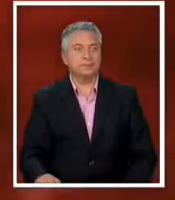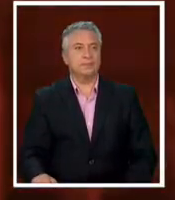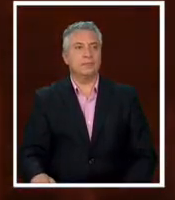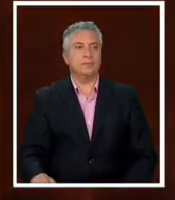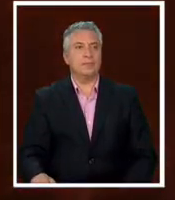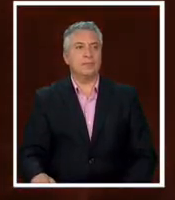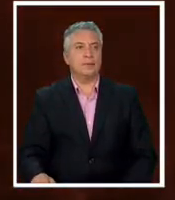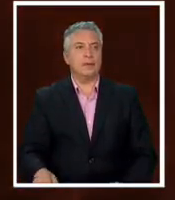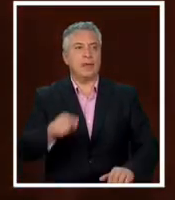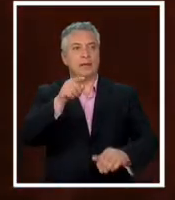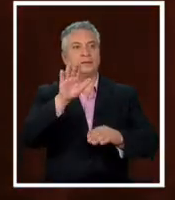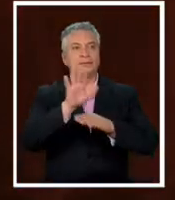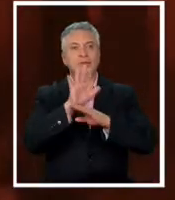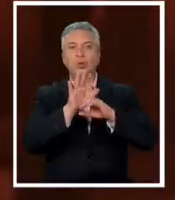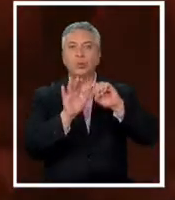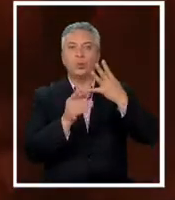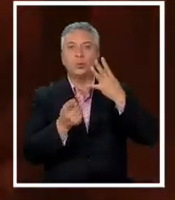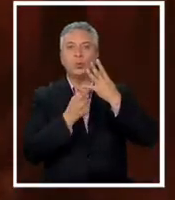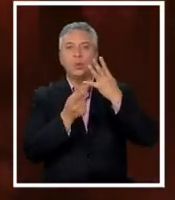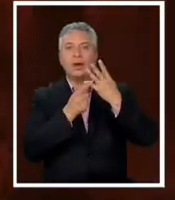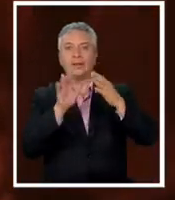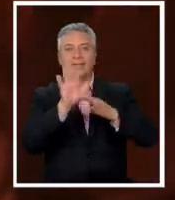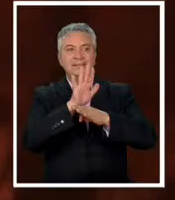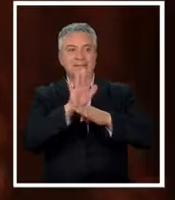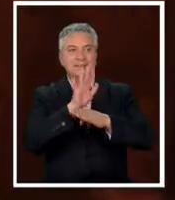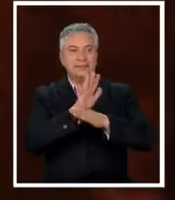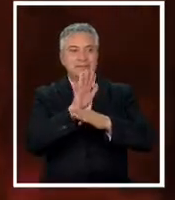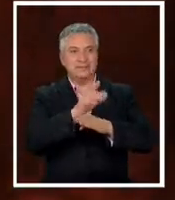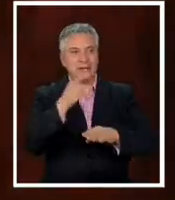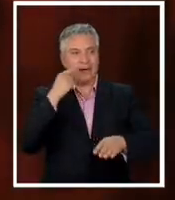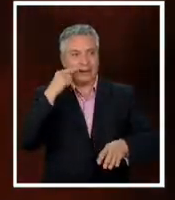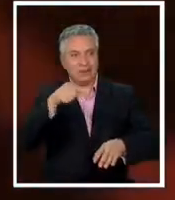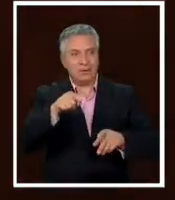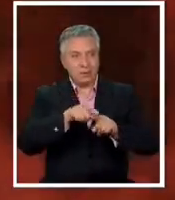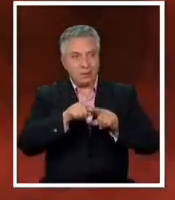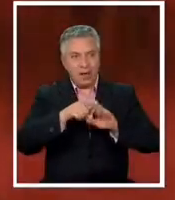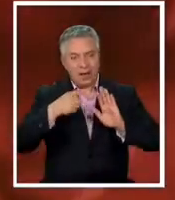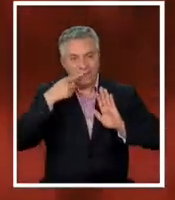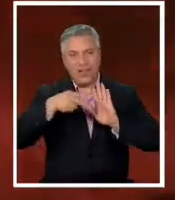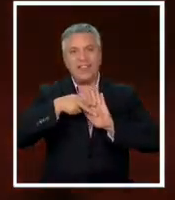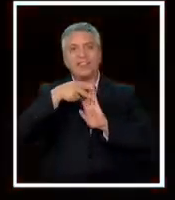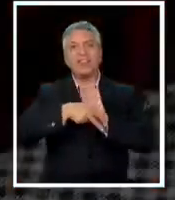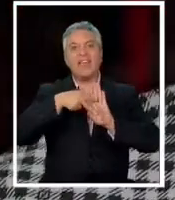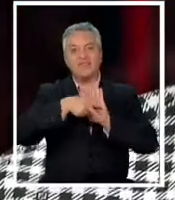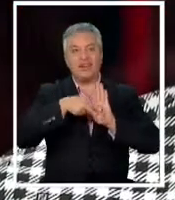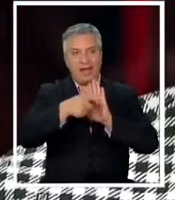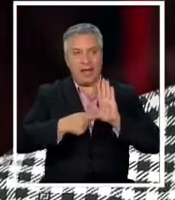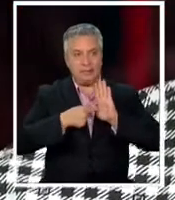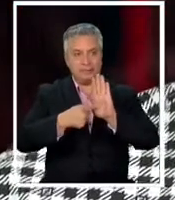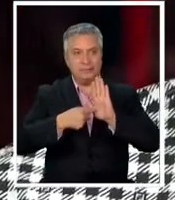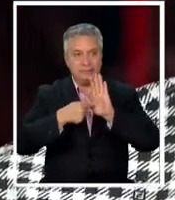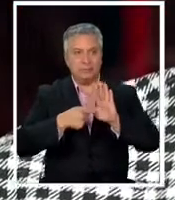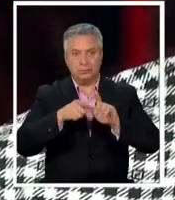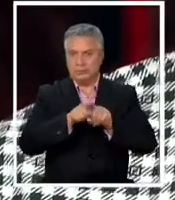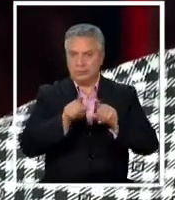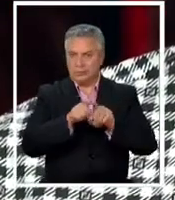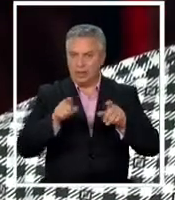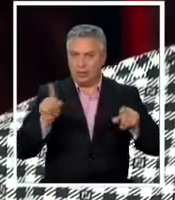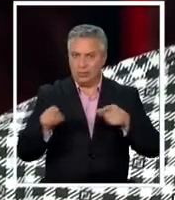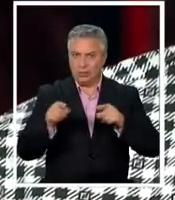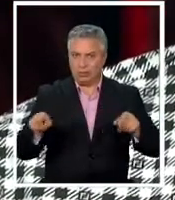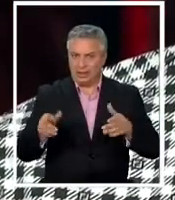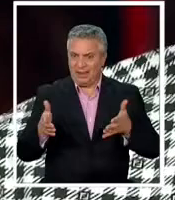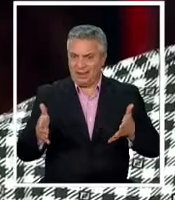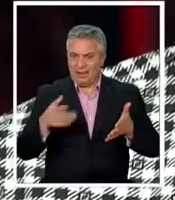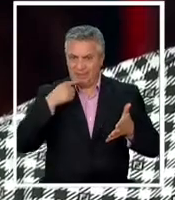se está emitiendo la cuarta temporada de la exitosa Stranger Things serie de la plataforma Netflix es una locura que está a niveles